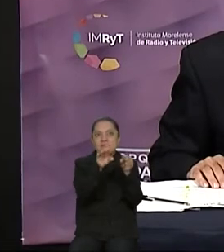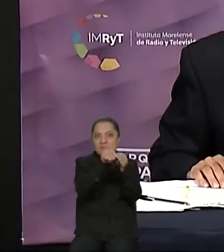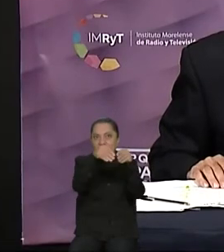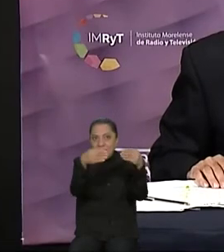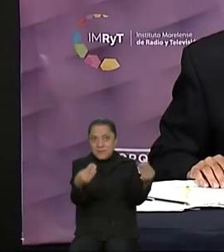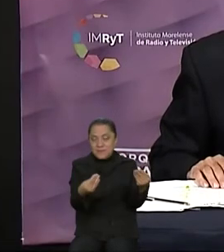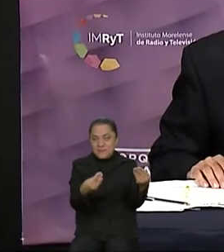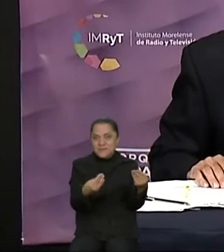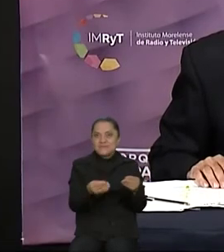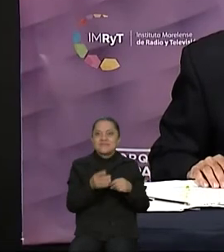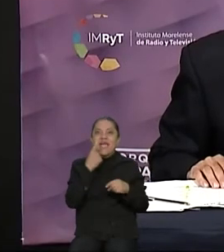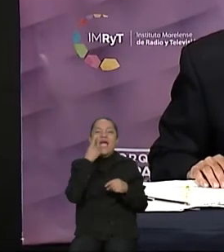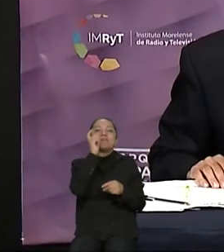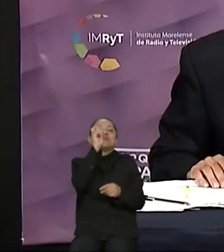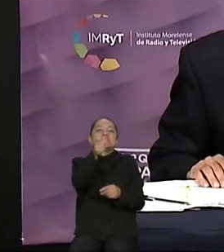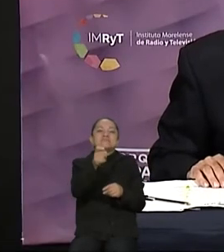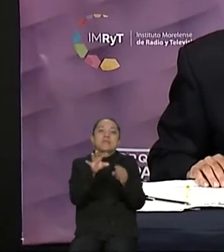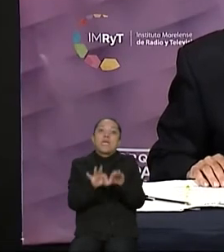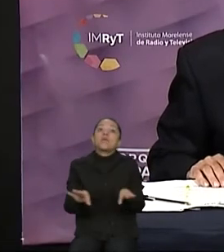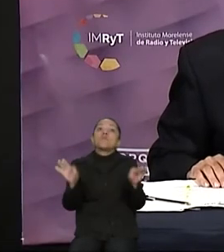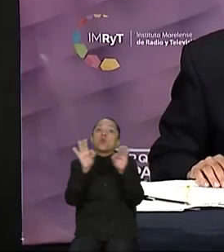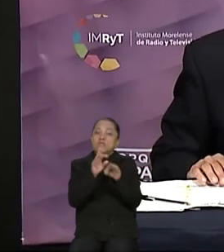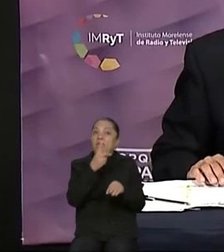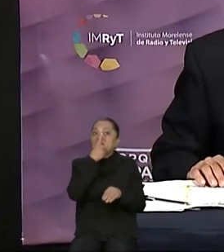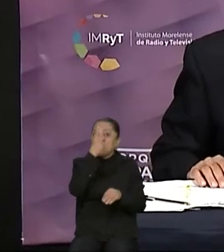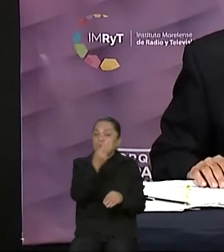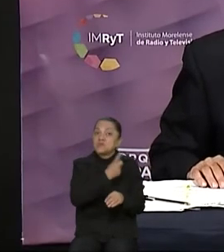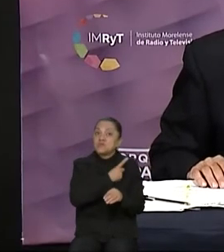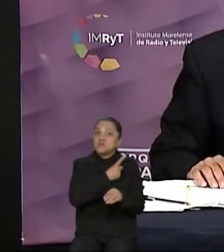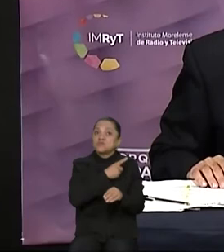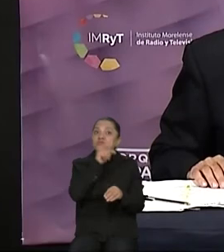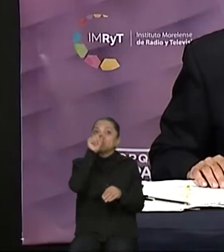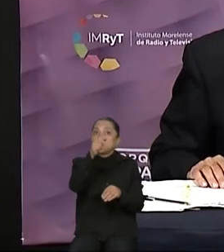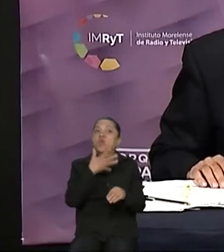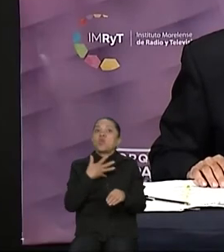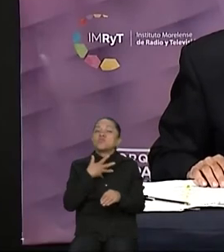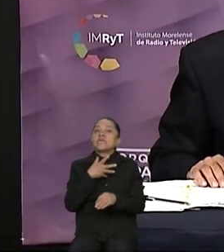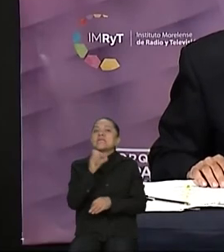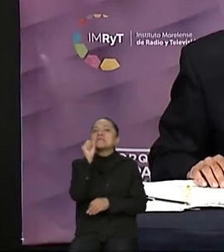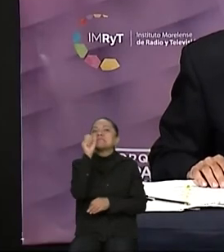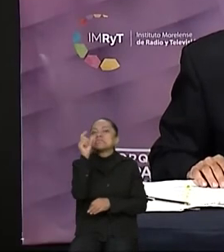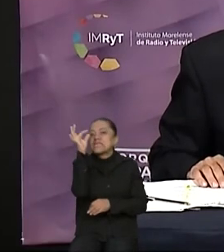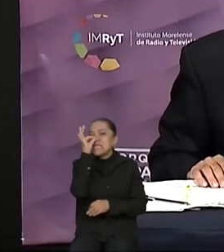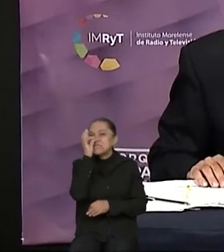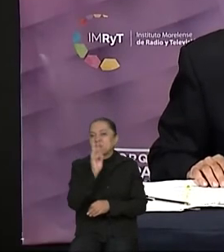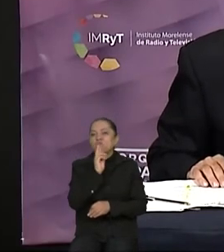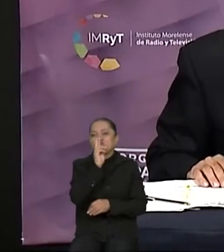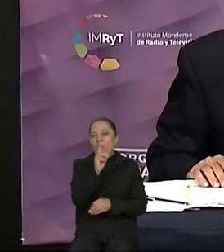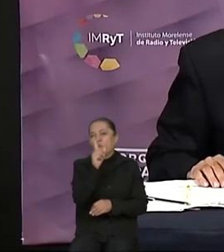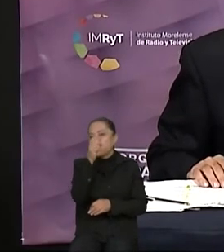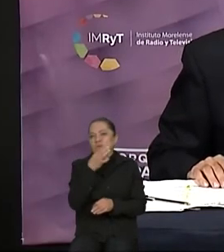Es importante decirle que solamente tiene 60 segundos para responder este cuestionamiento.